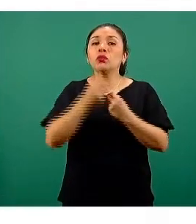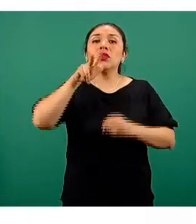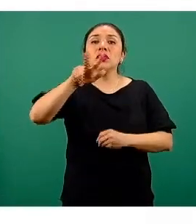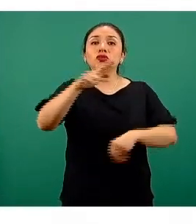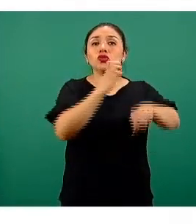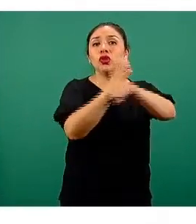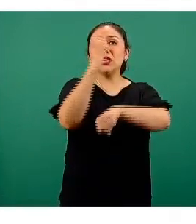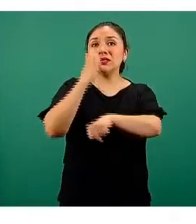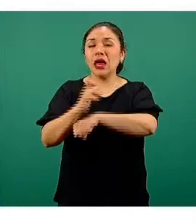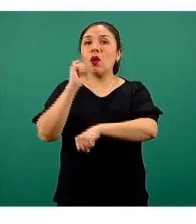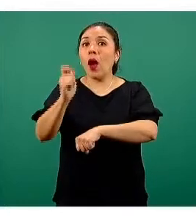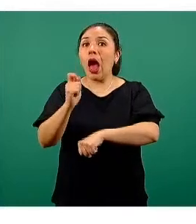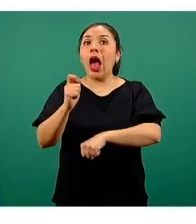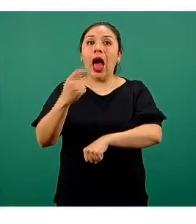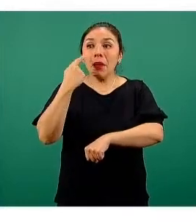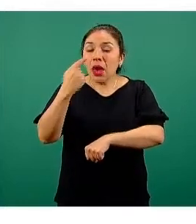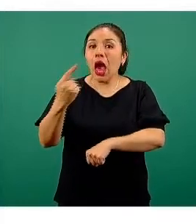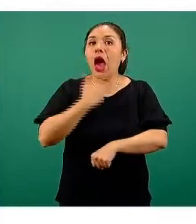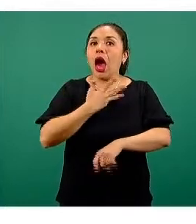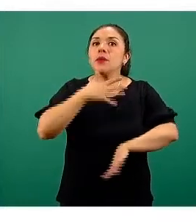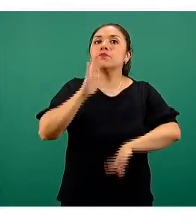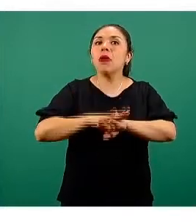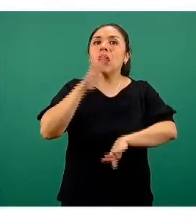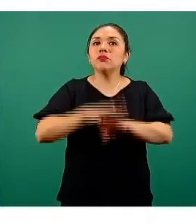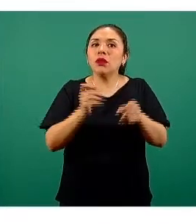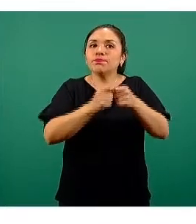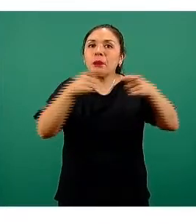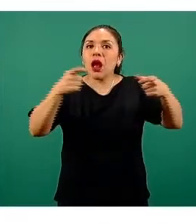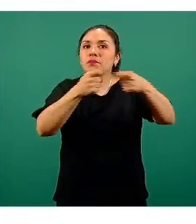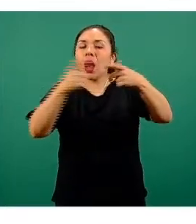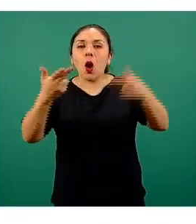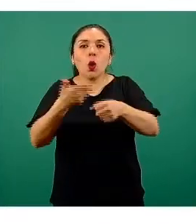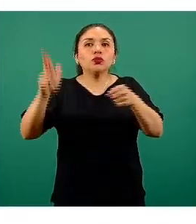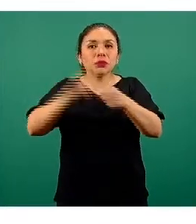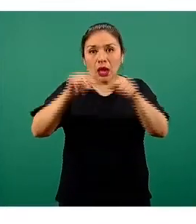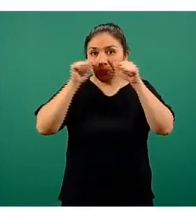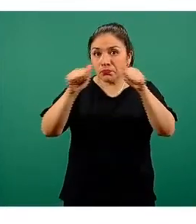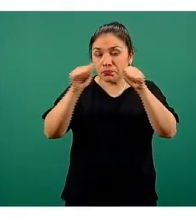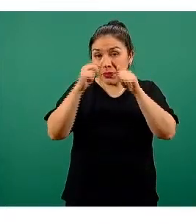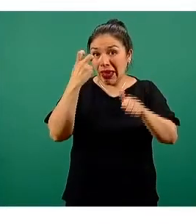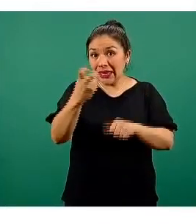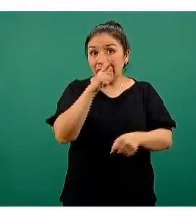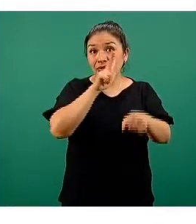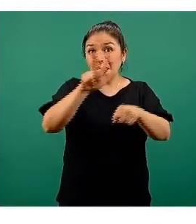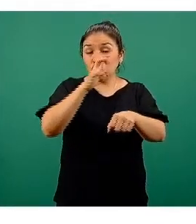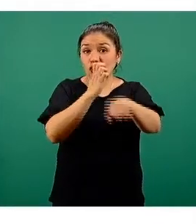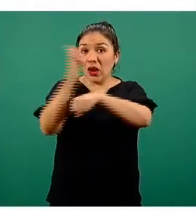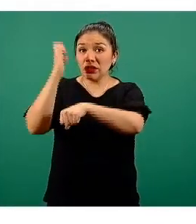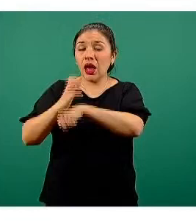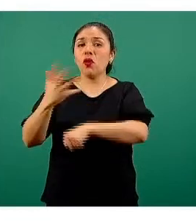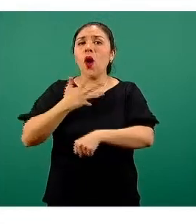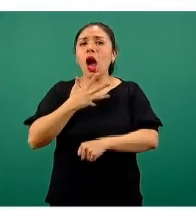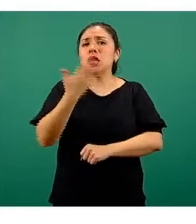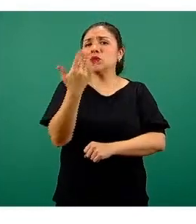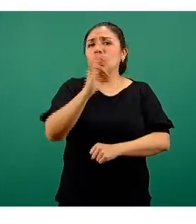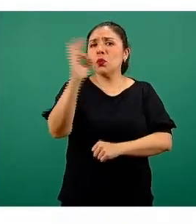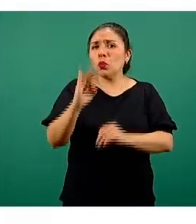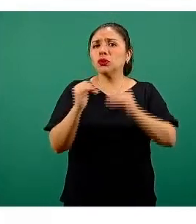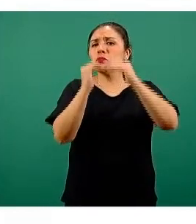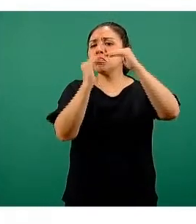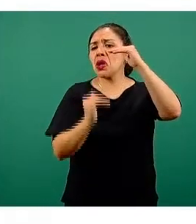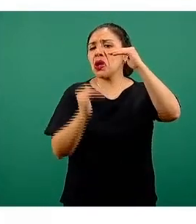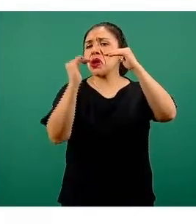se ha ido generando mayor disponibilidad y por lo tanto estas 18 entidades tienen más de la mitad de sus camas